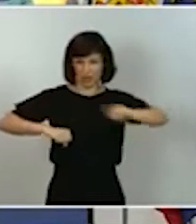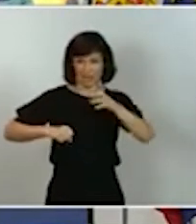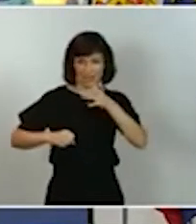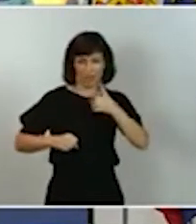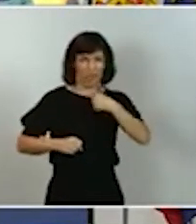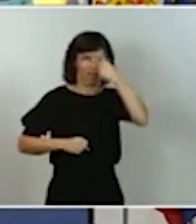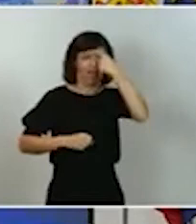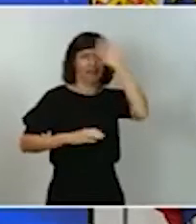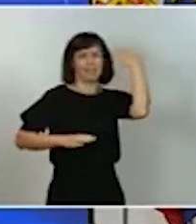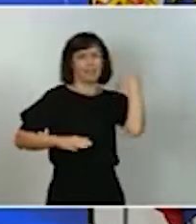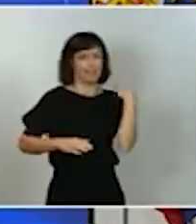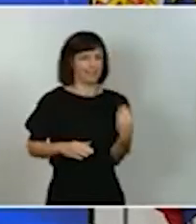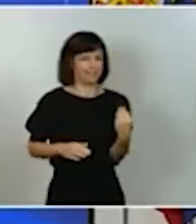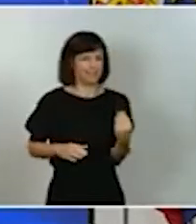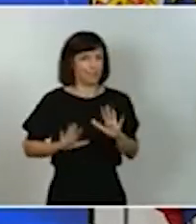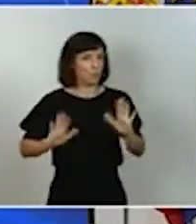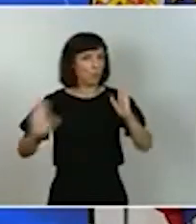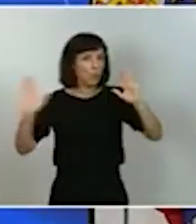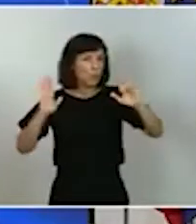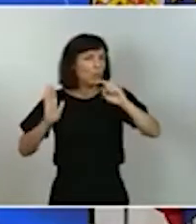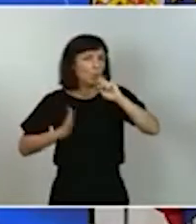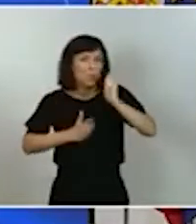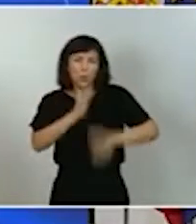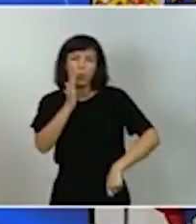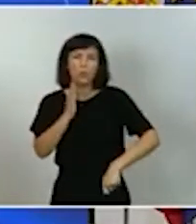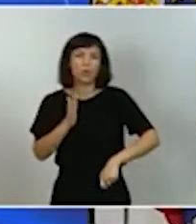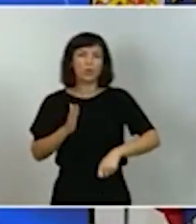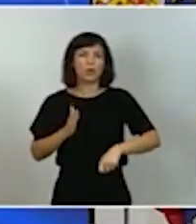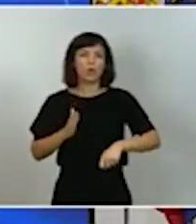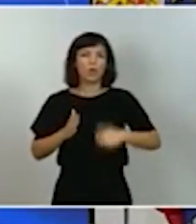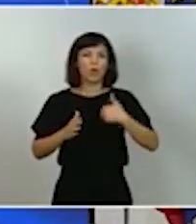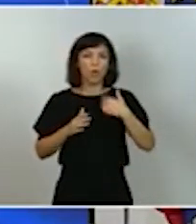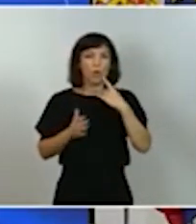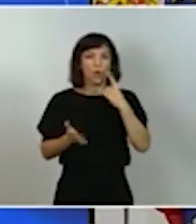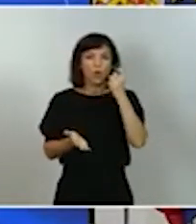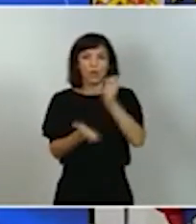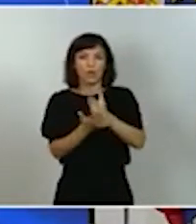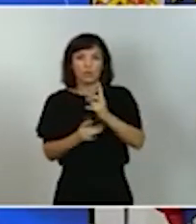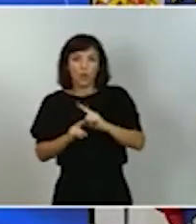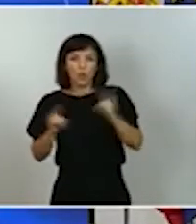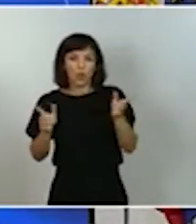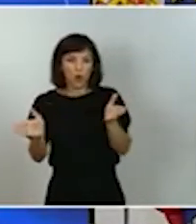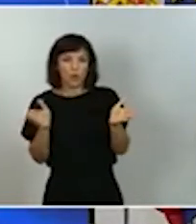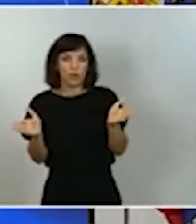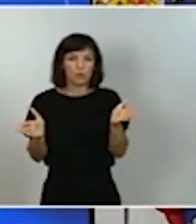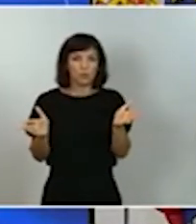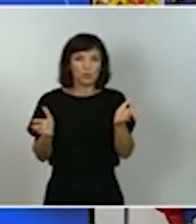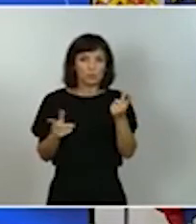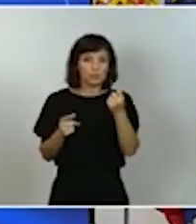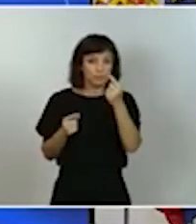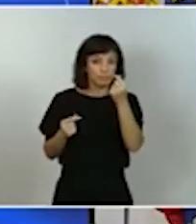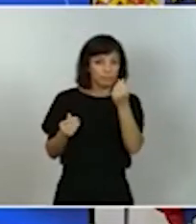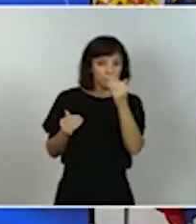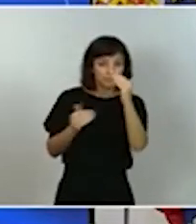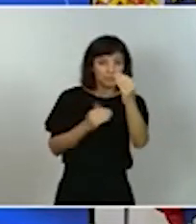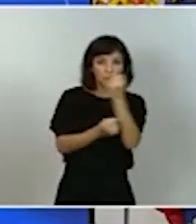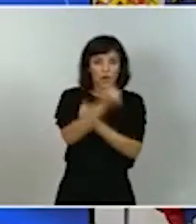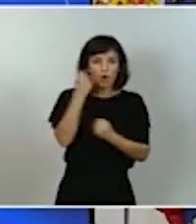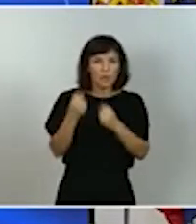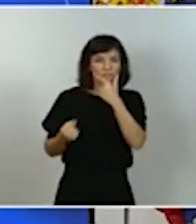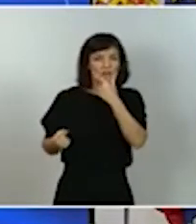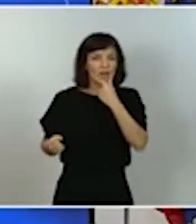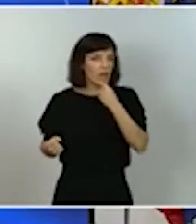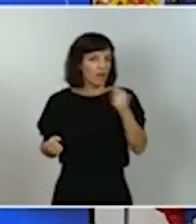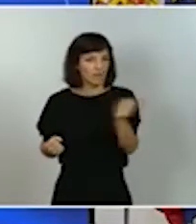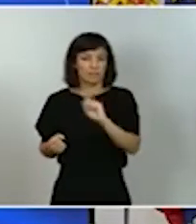No era fácil enfrentarse a ese doble reto ni a esas perspectivas económicas y menos aún hacerlo en un momento